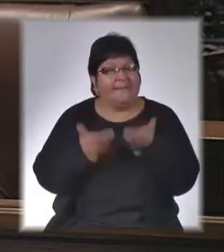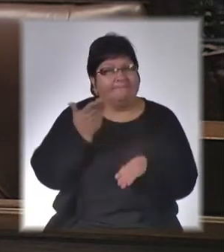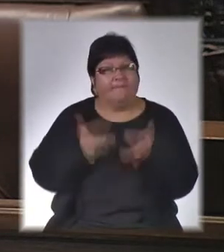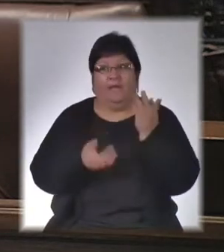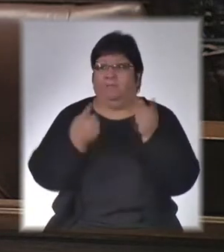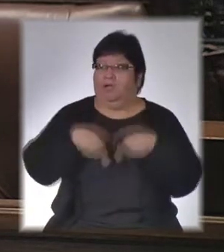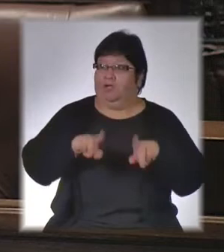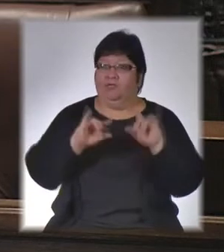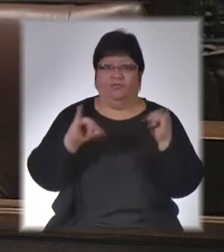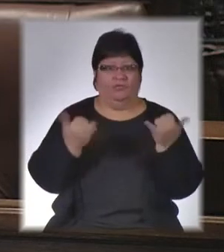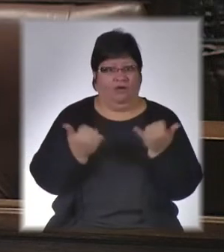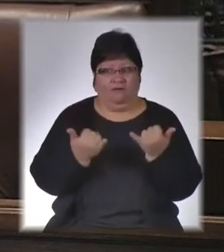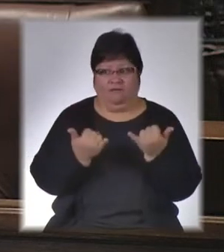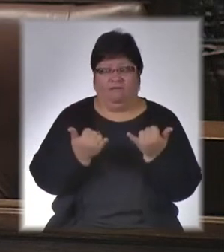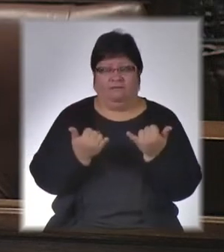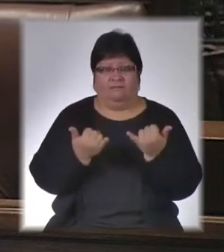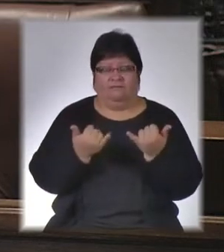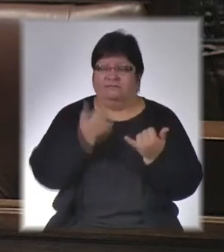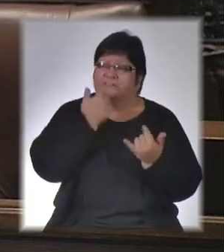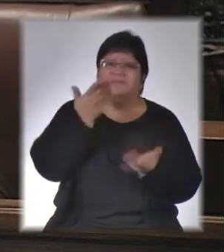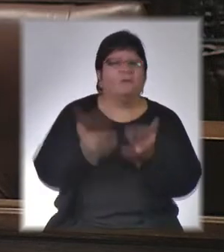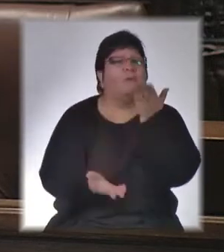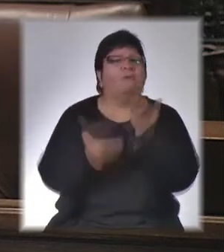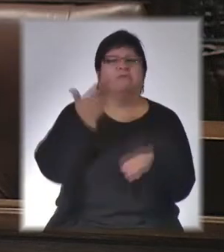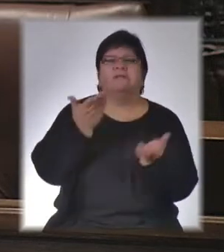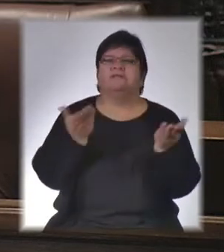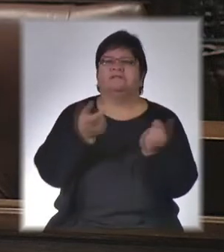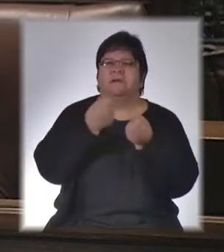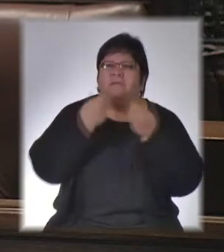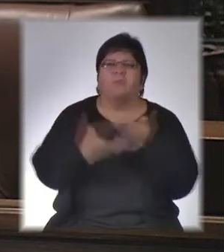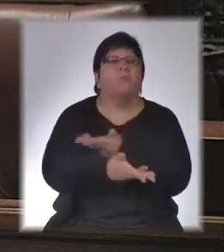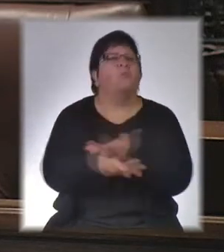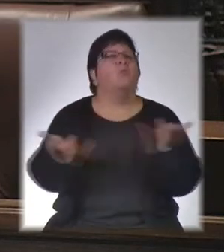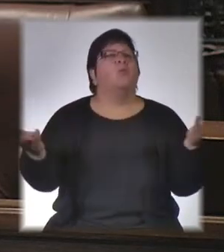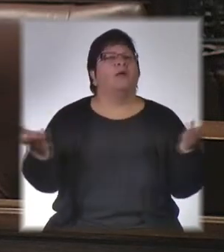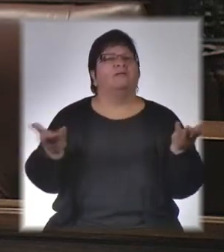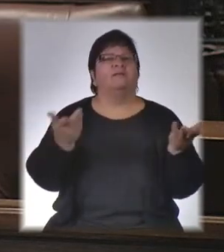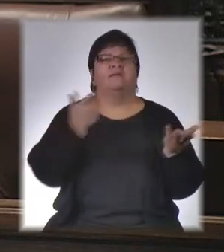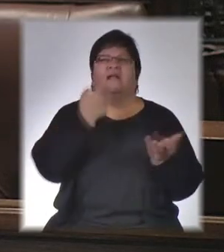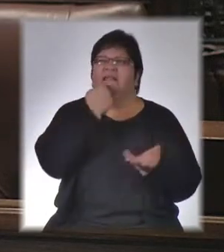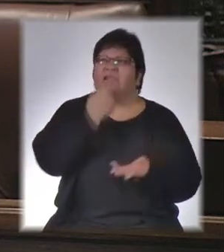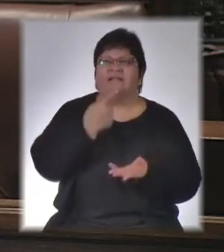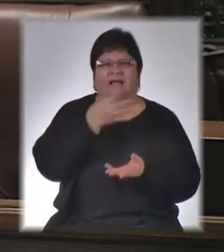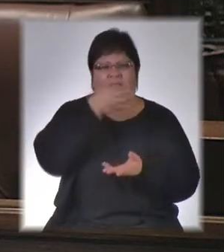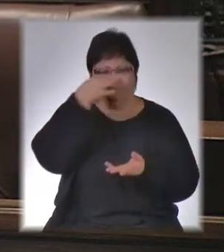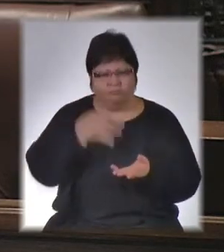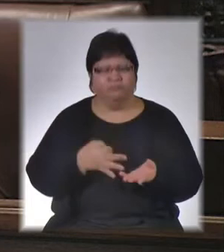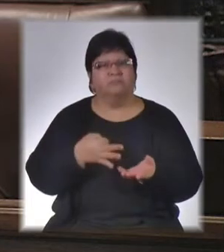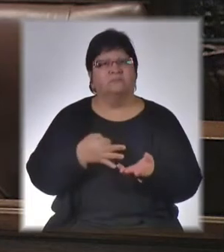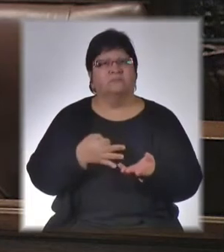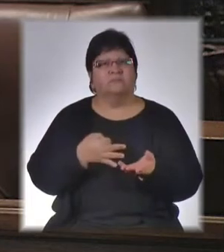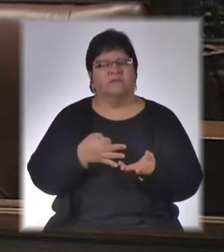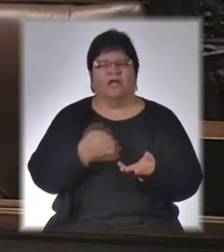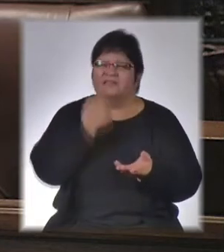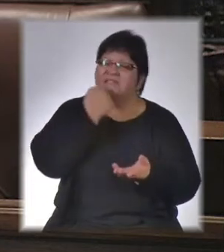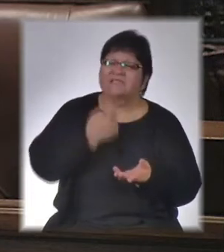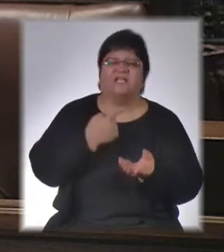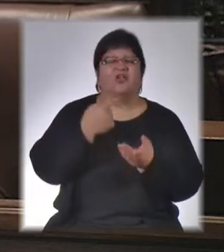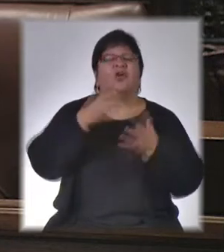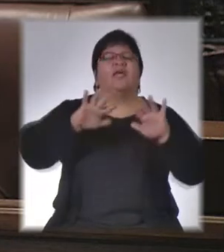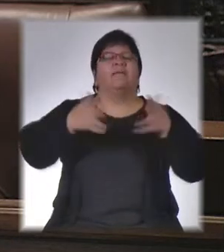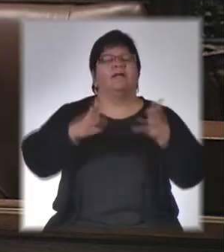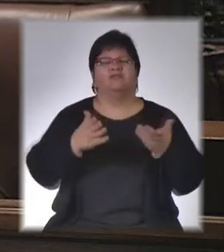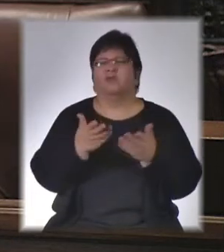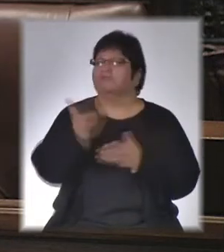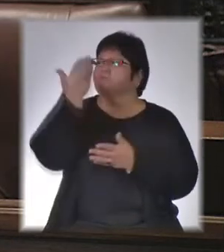corresponde, debemos estar contentos como sociedad que quiere mirar hacia adelante pero conociendo lo que sucedió en esos tiempos